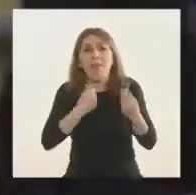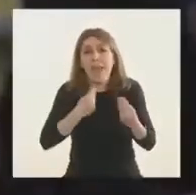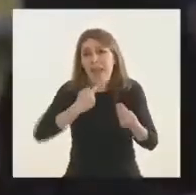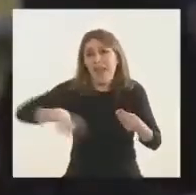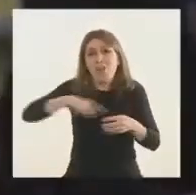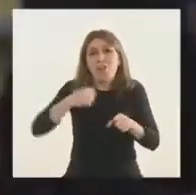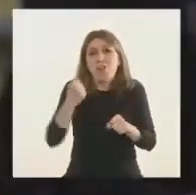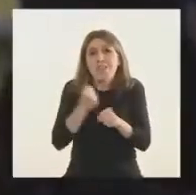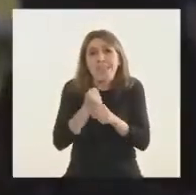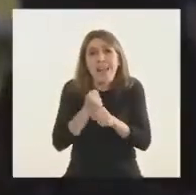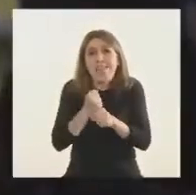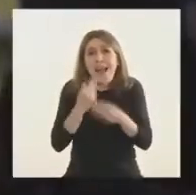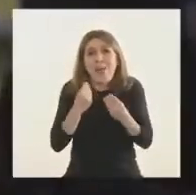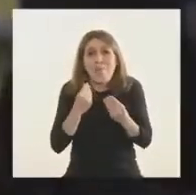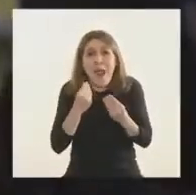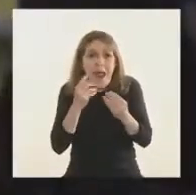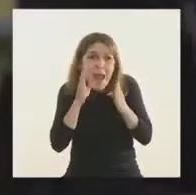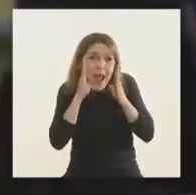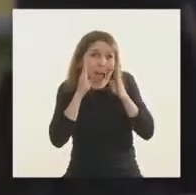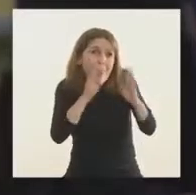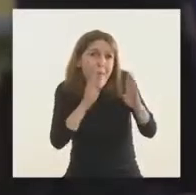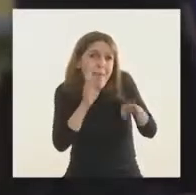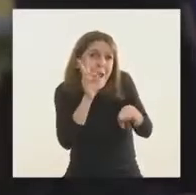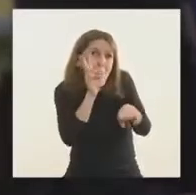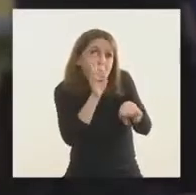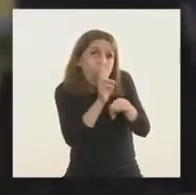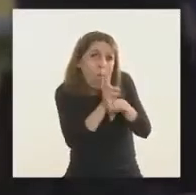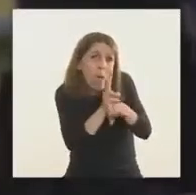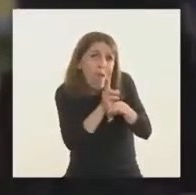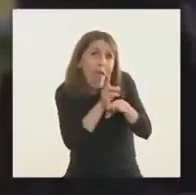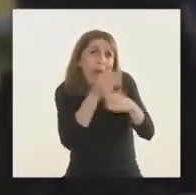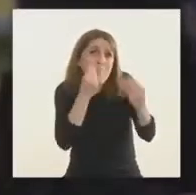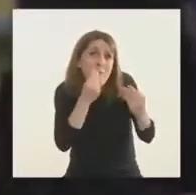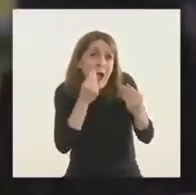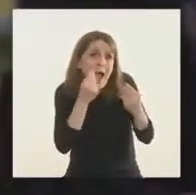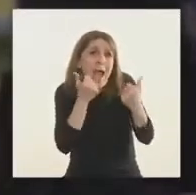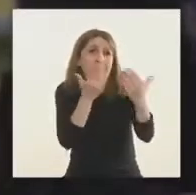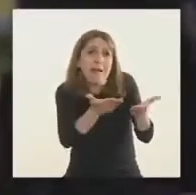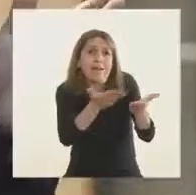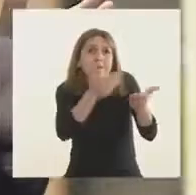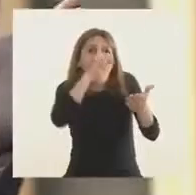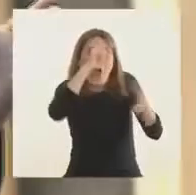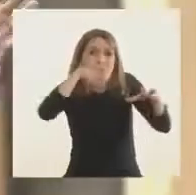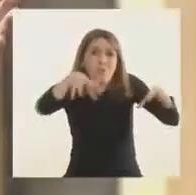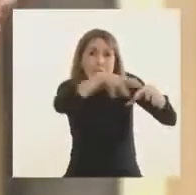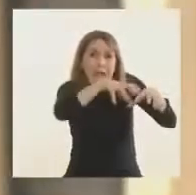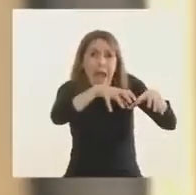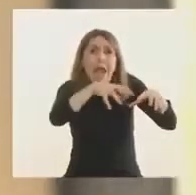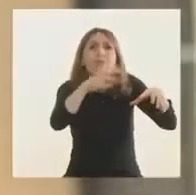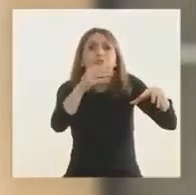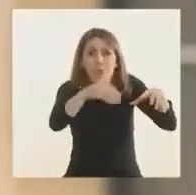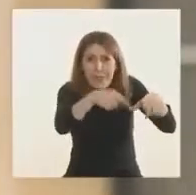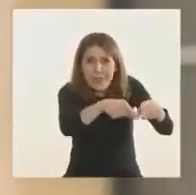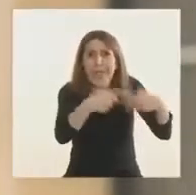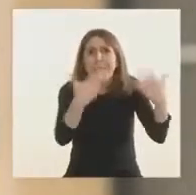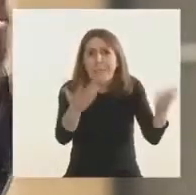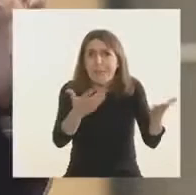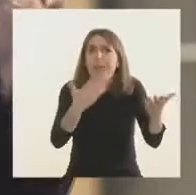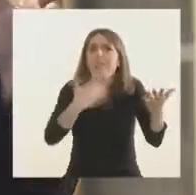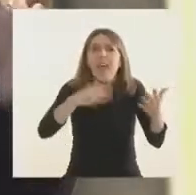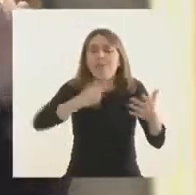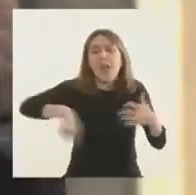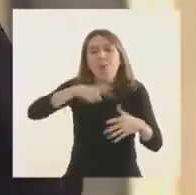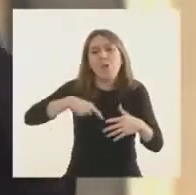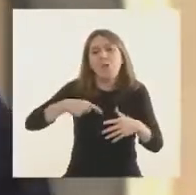para preservarles la vida, para preservarles la atención médica que necesiten. Y para eso, nosotros tenemos que estar más unidos que